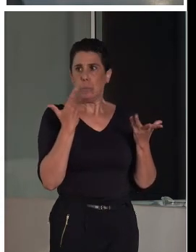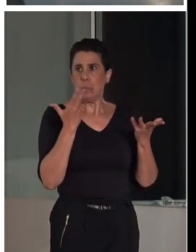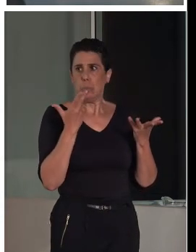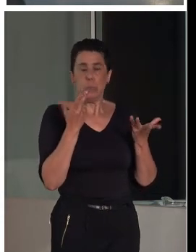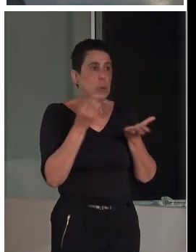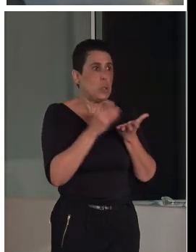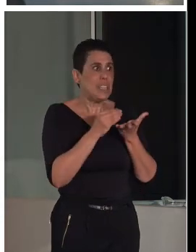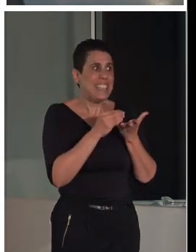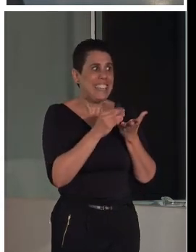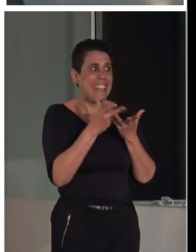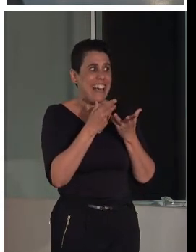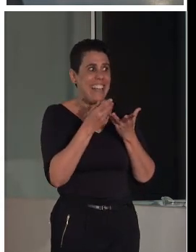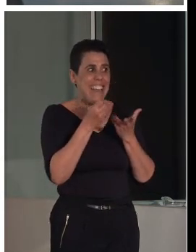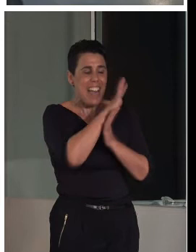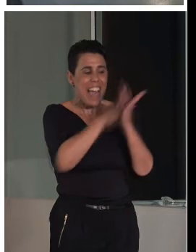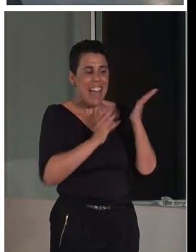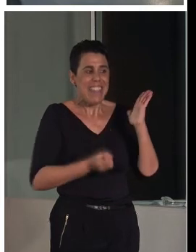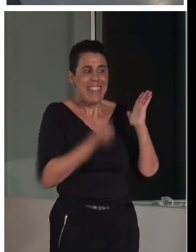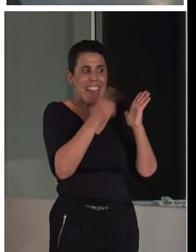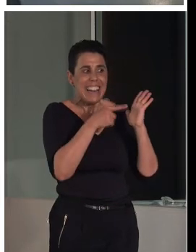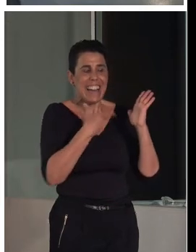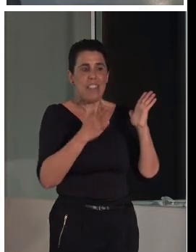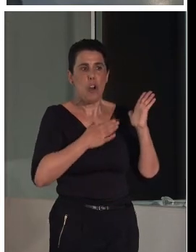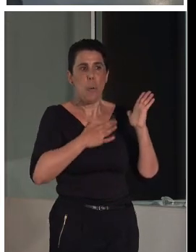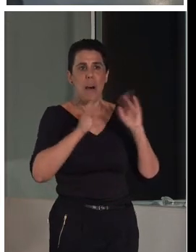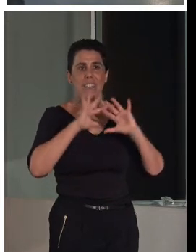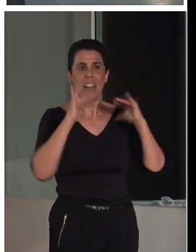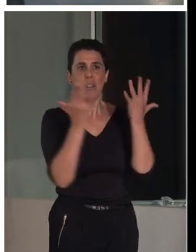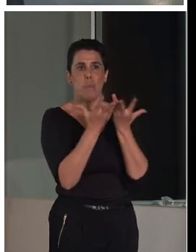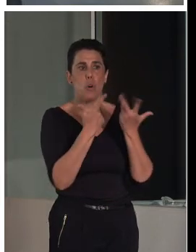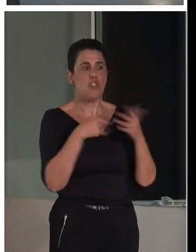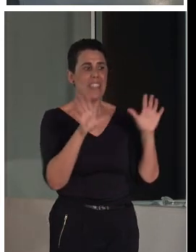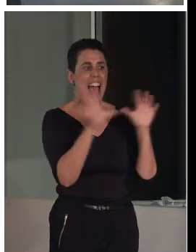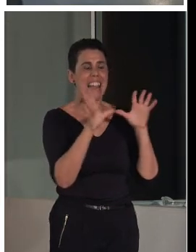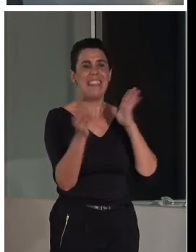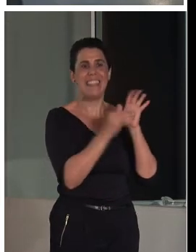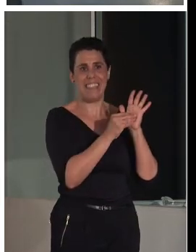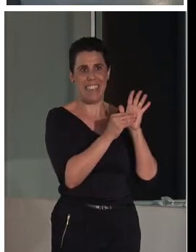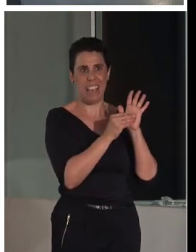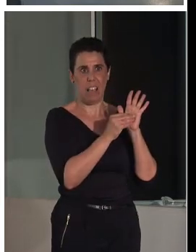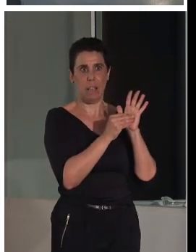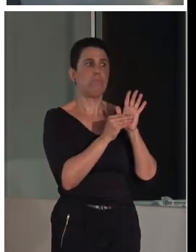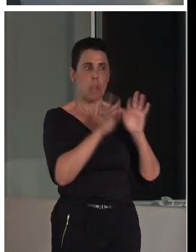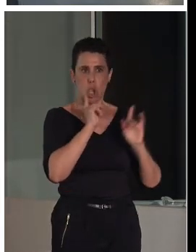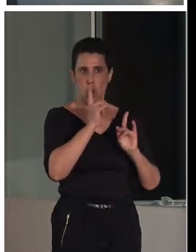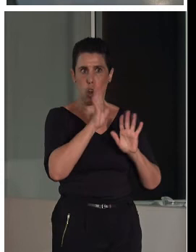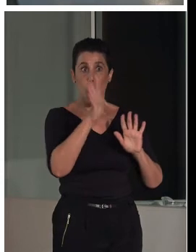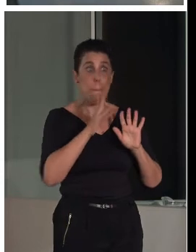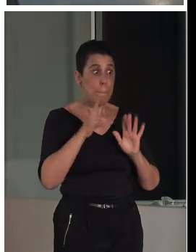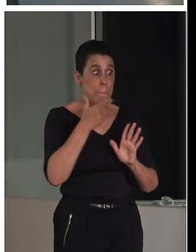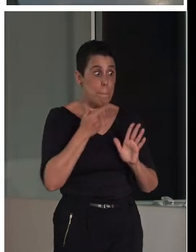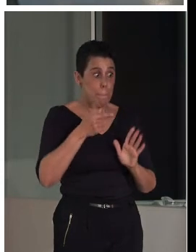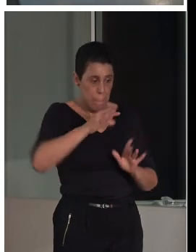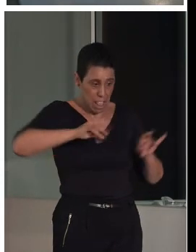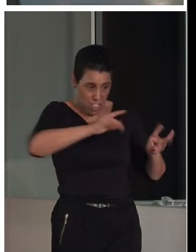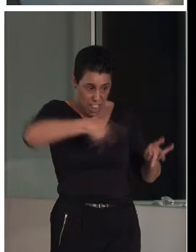diez en la Declaración de Patrimonio Mundial, tenemos más de 250 edificios que tienen una fase mudéjar, con